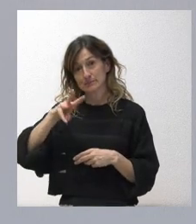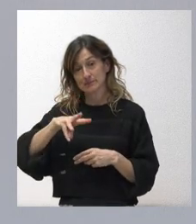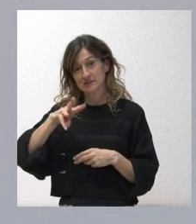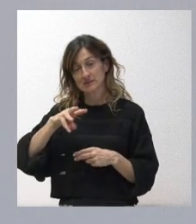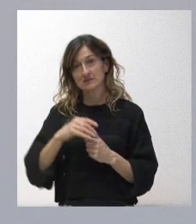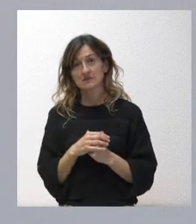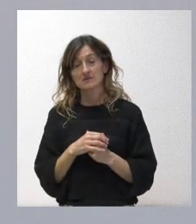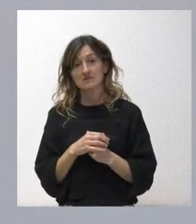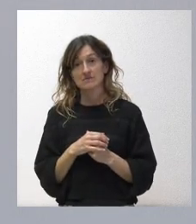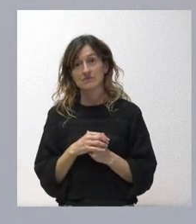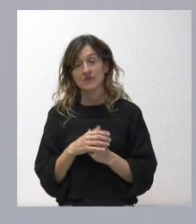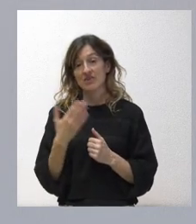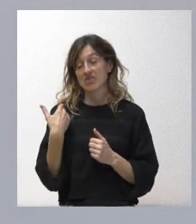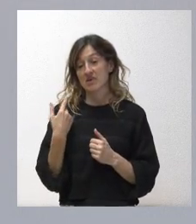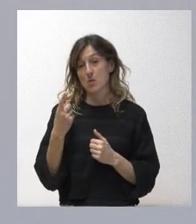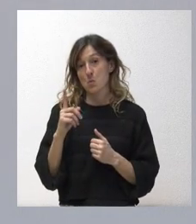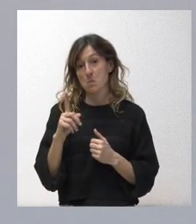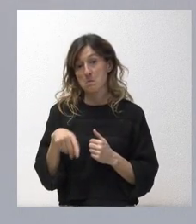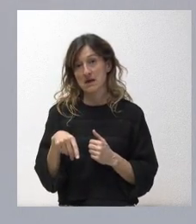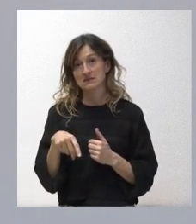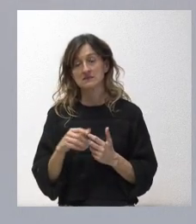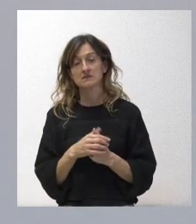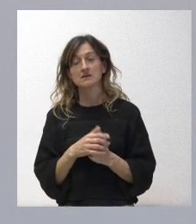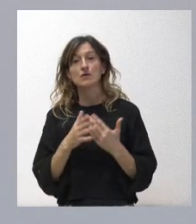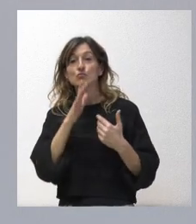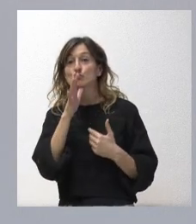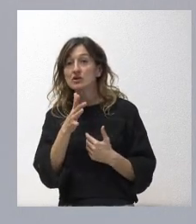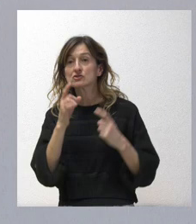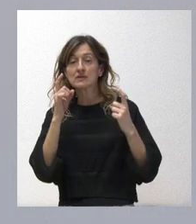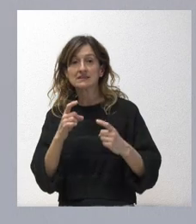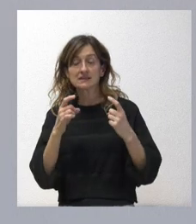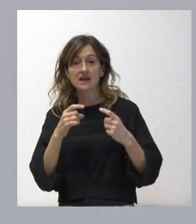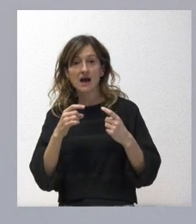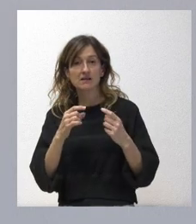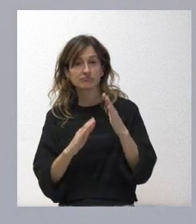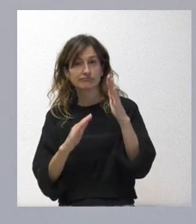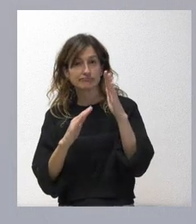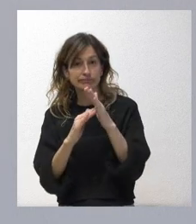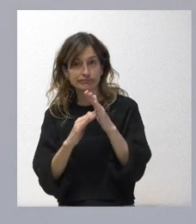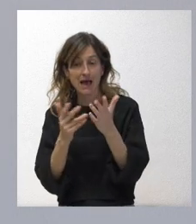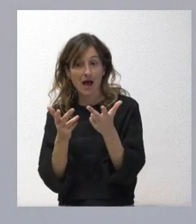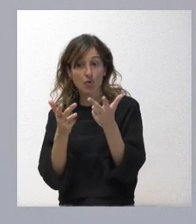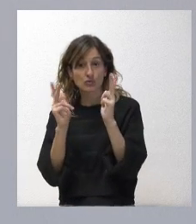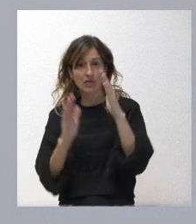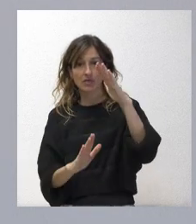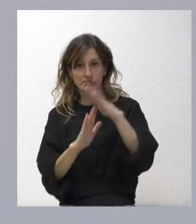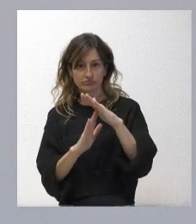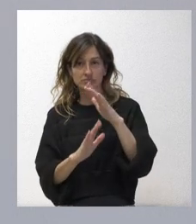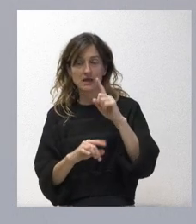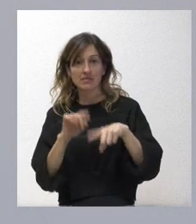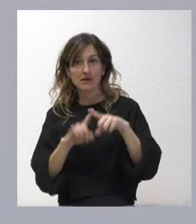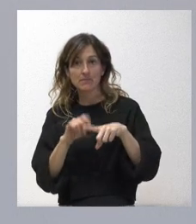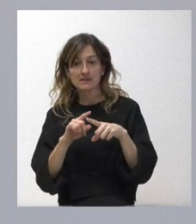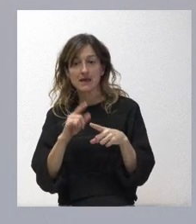Ha pasado apenas un mes y ha parecido oportuno proceder a la suspensión de la autorización en función de qué es más